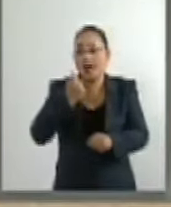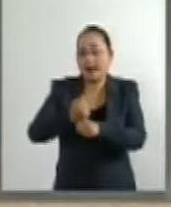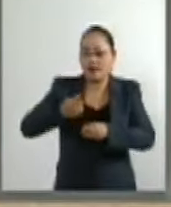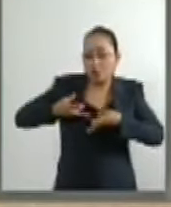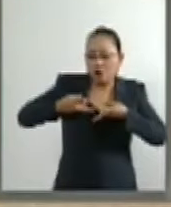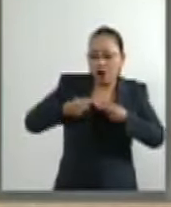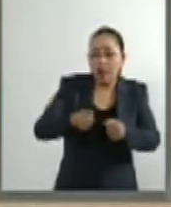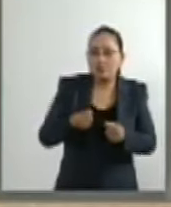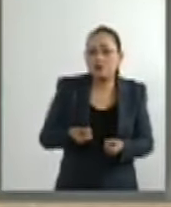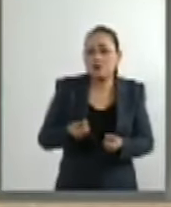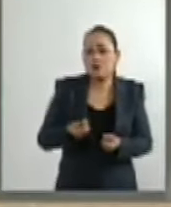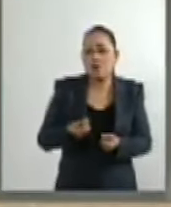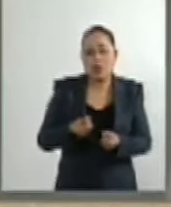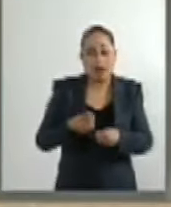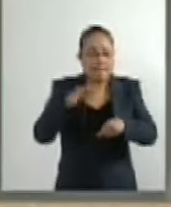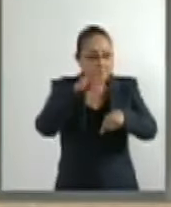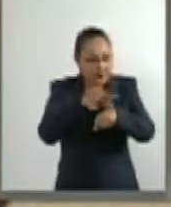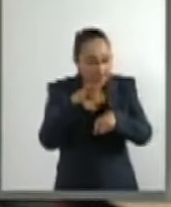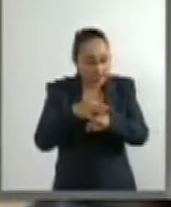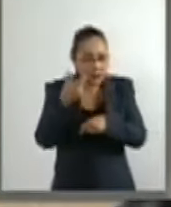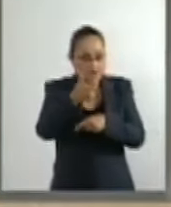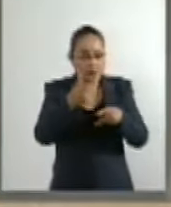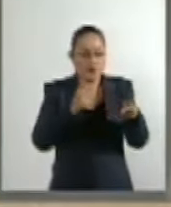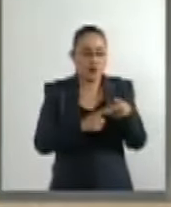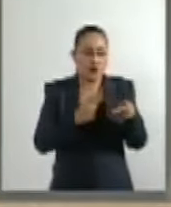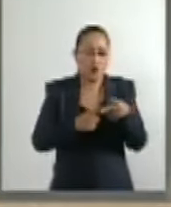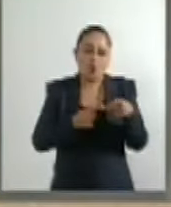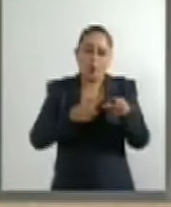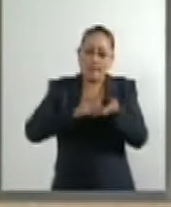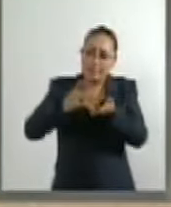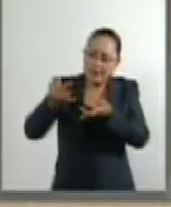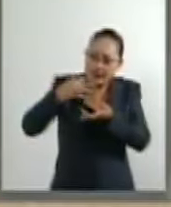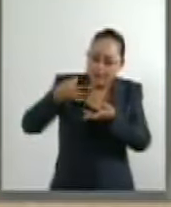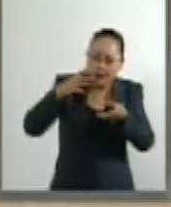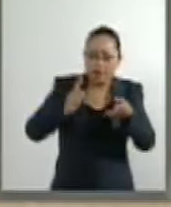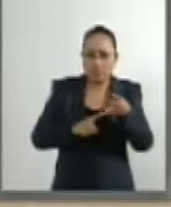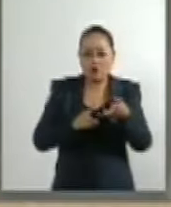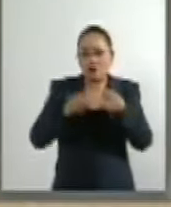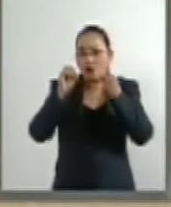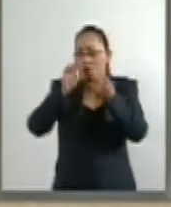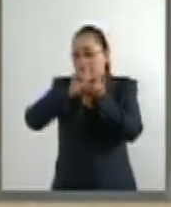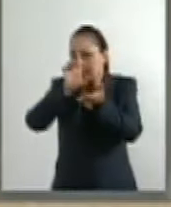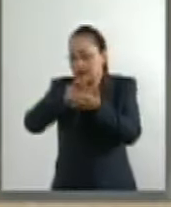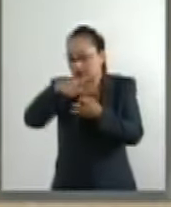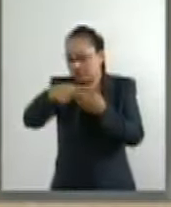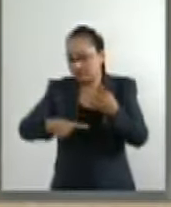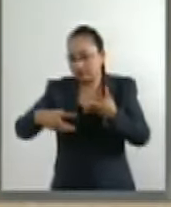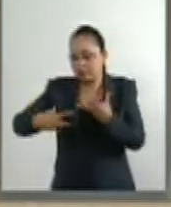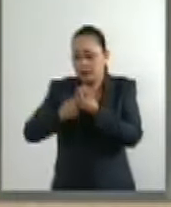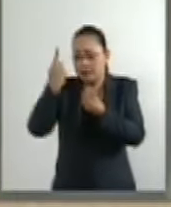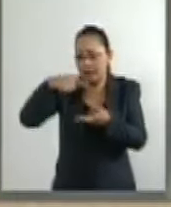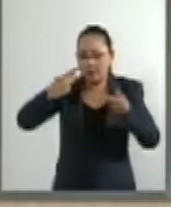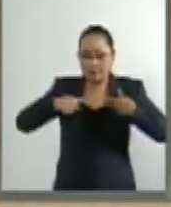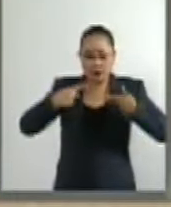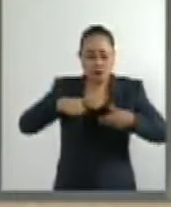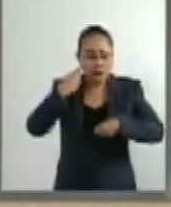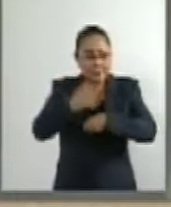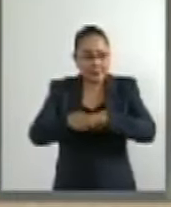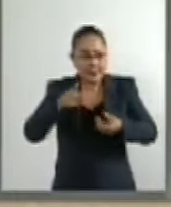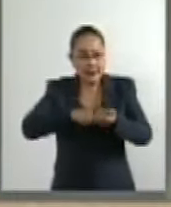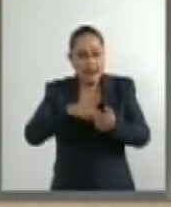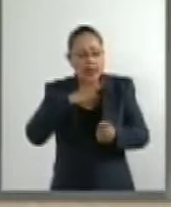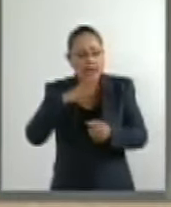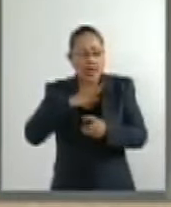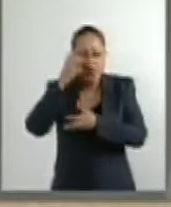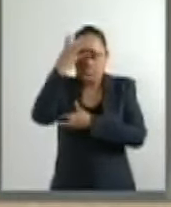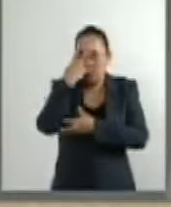incluyendo costos médicos, farmacéuticos y por discapacidad para trabajadores afectados por